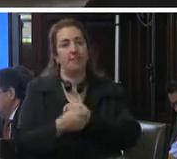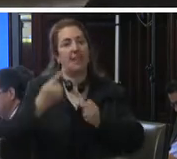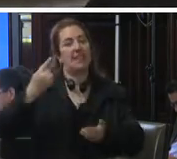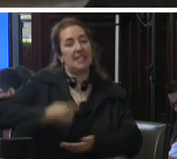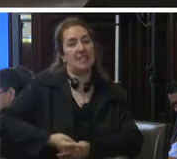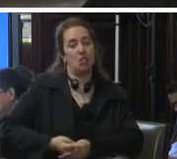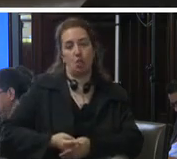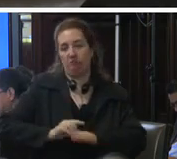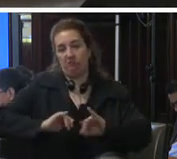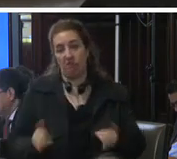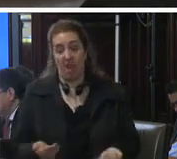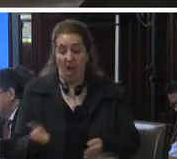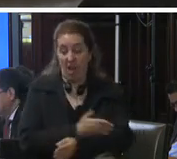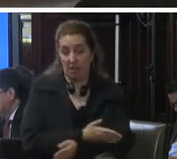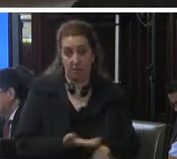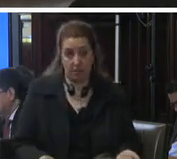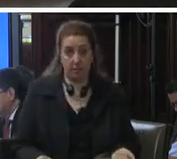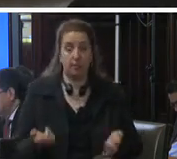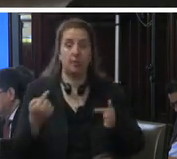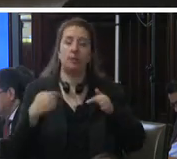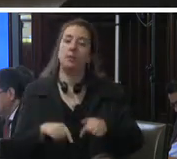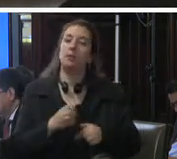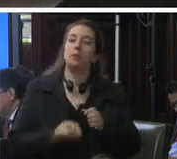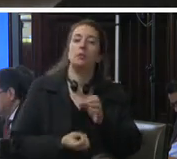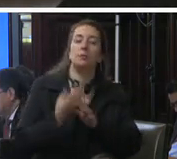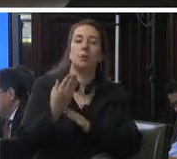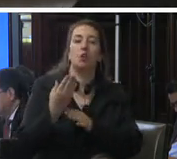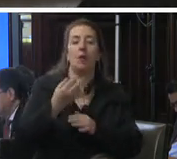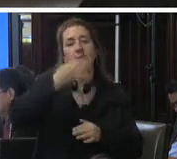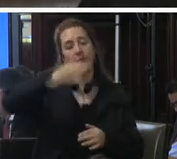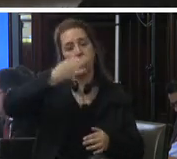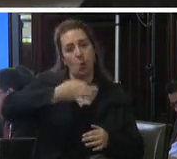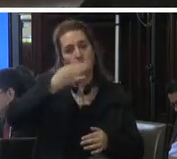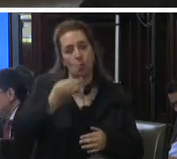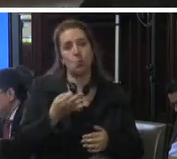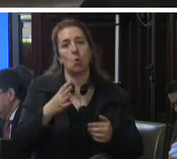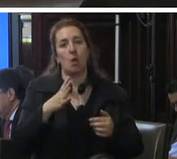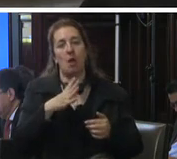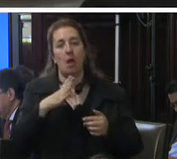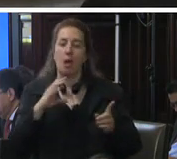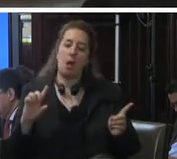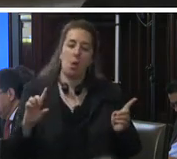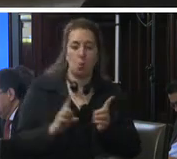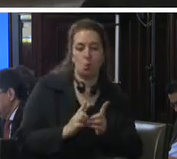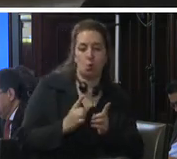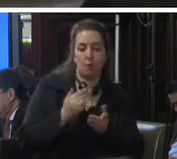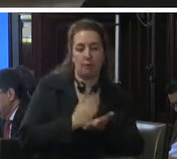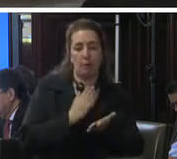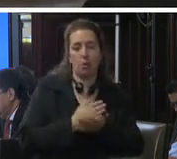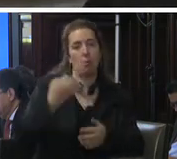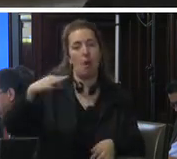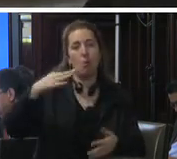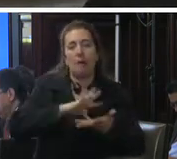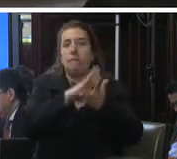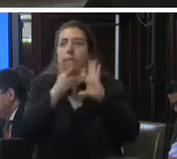tasada en el contexto del resurgimiento del discurso de mano dura pugna por la reducción de derechos como la única vía para conseguir